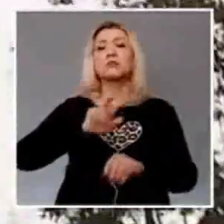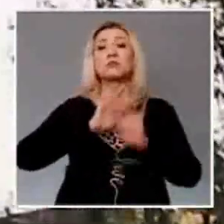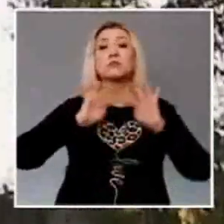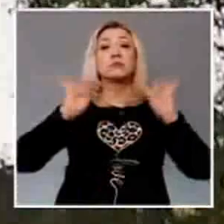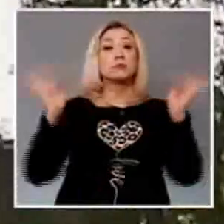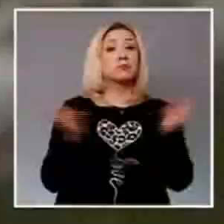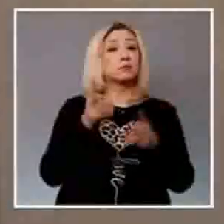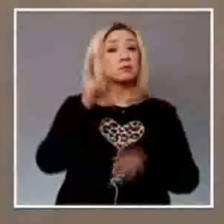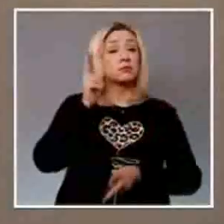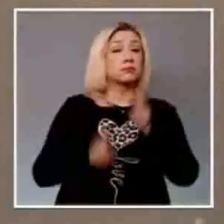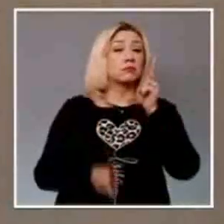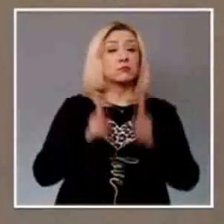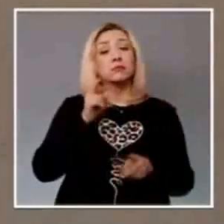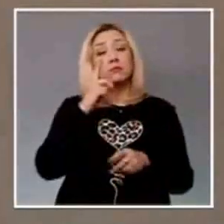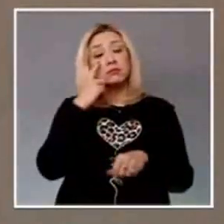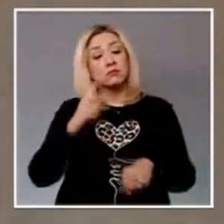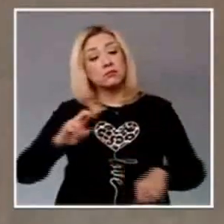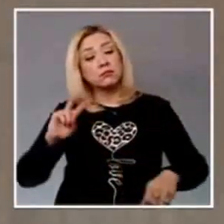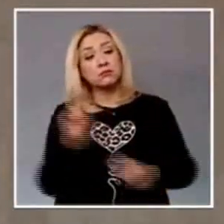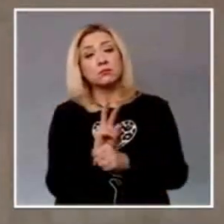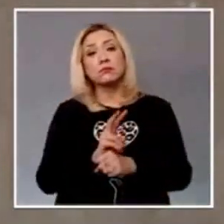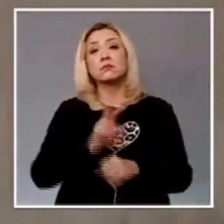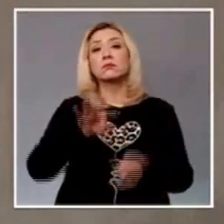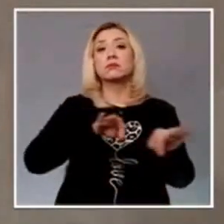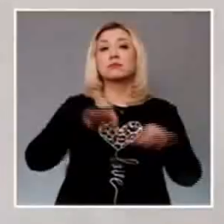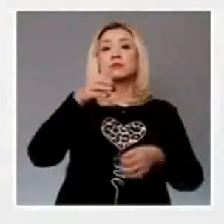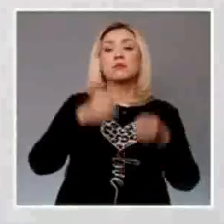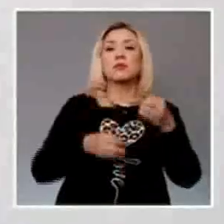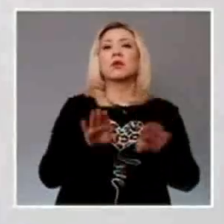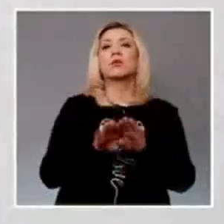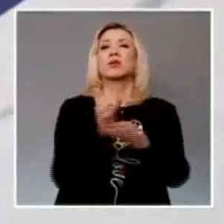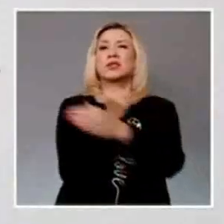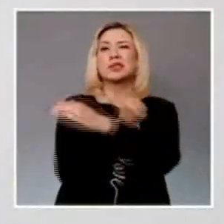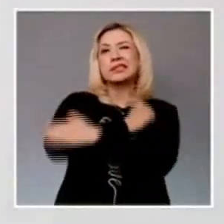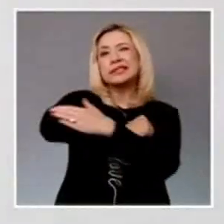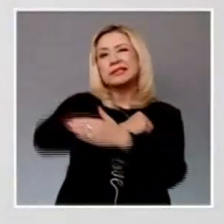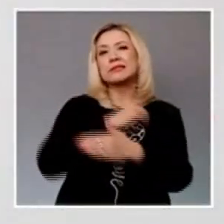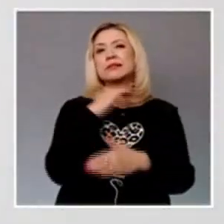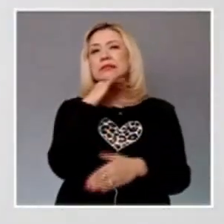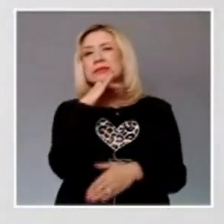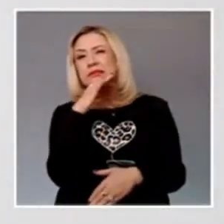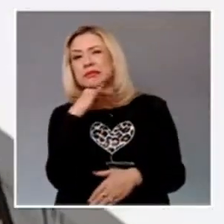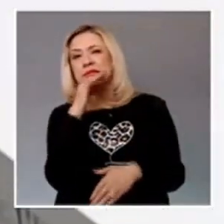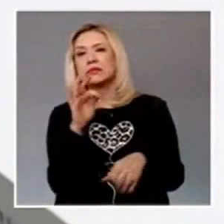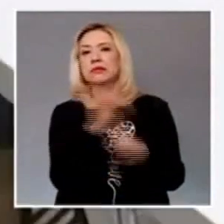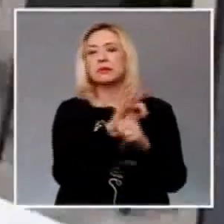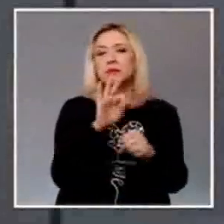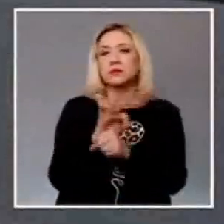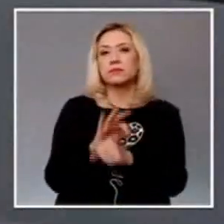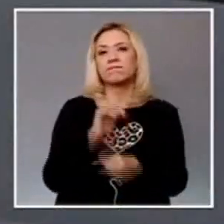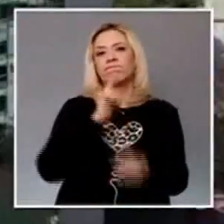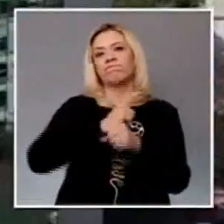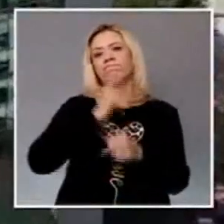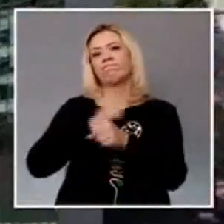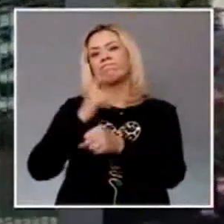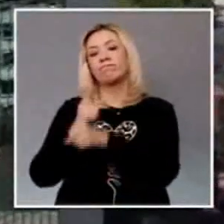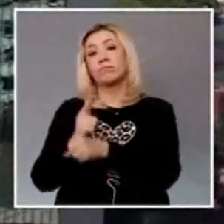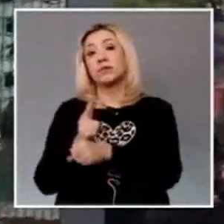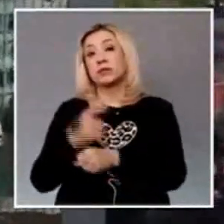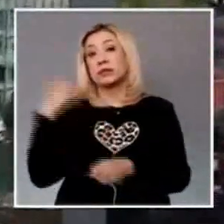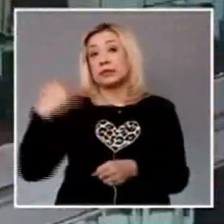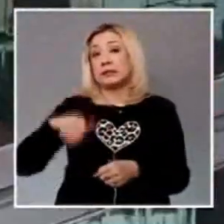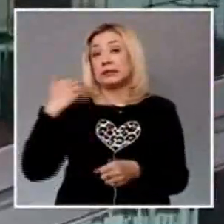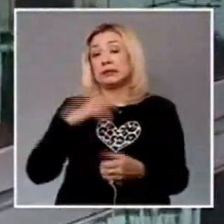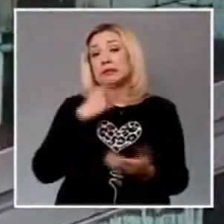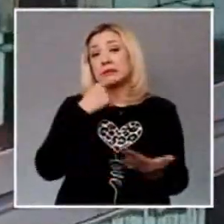denuncias por corrupción y nepotismo, en las que se siguieron procedimientos de responsabilidades administrativas minuciosos y exhaustivos.